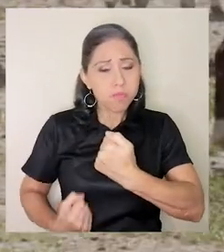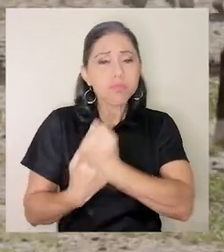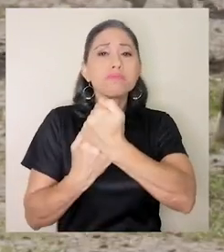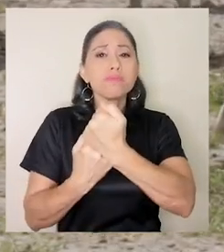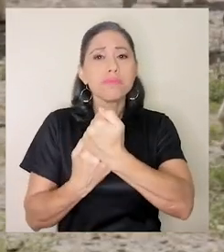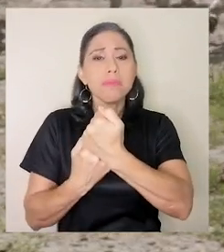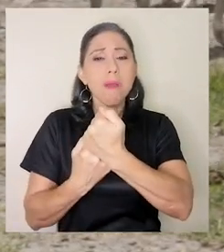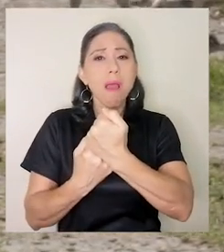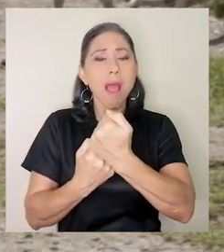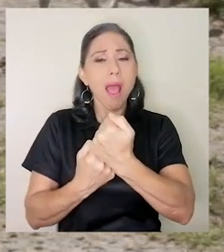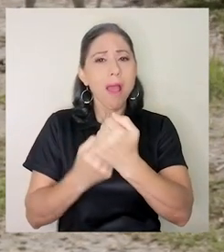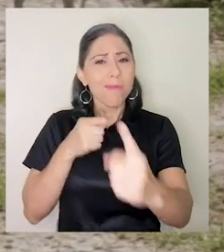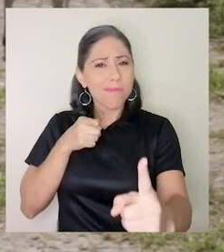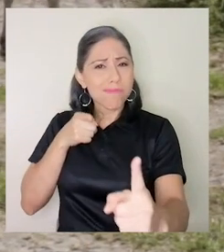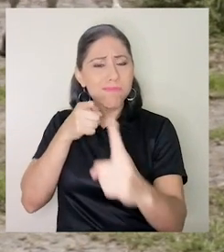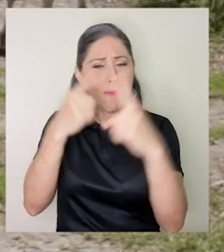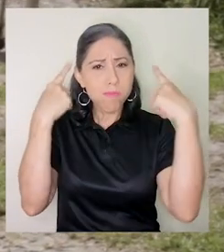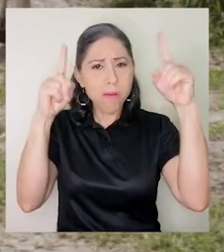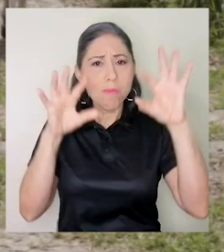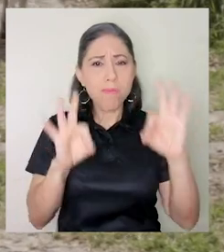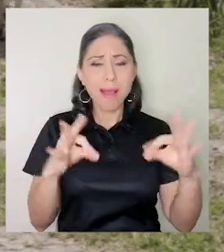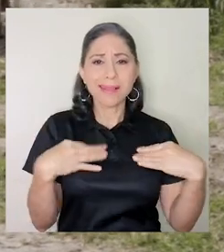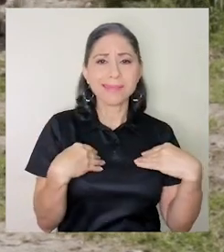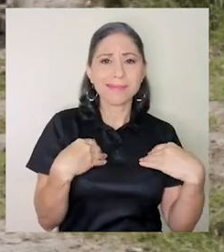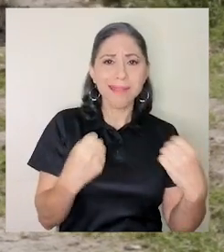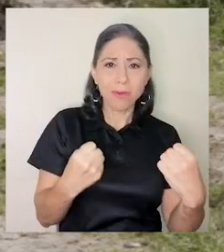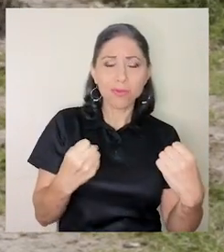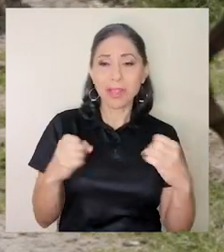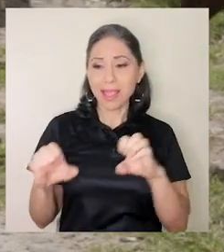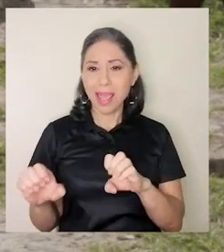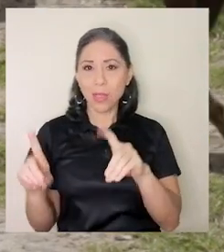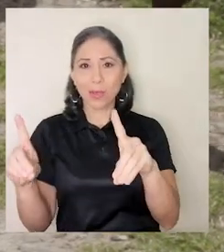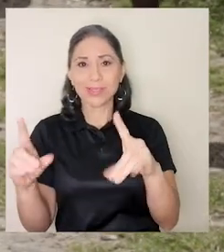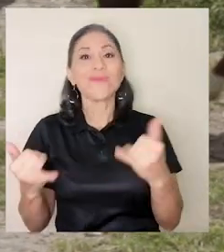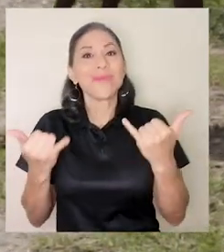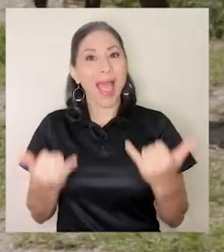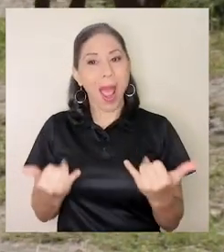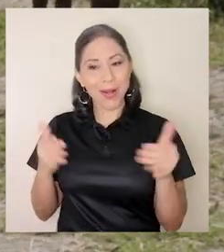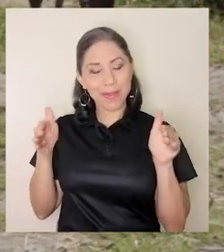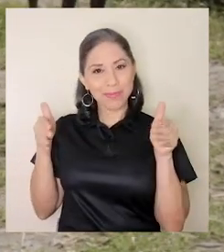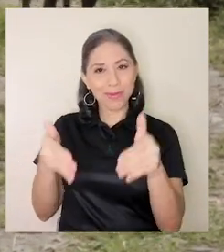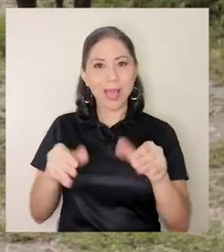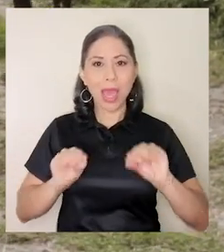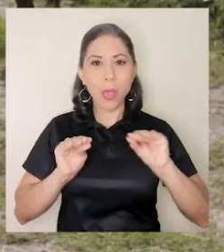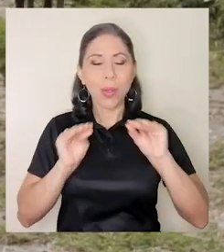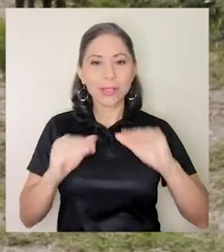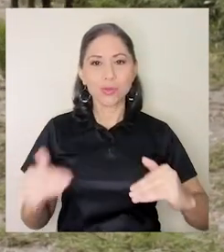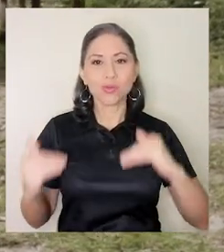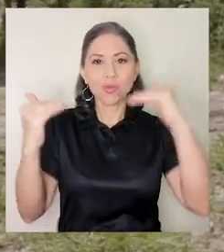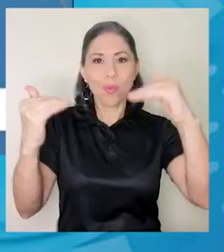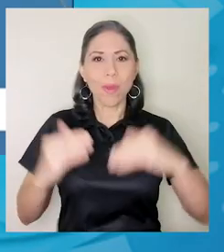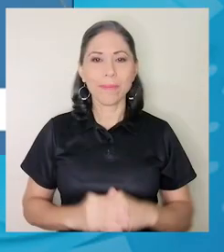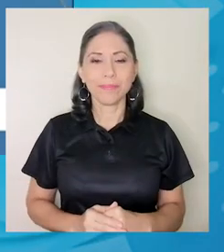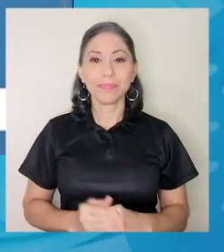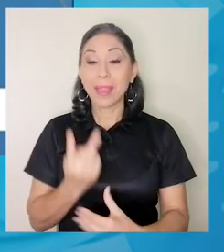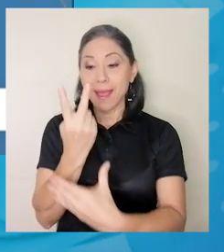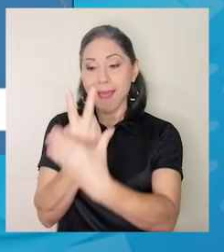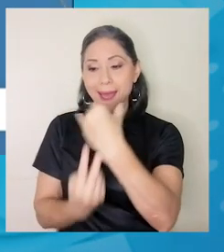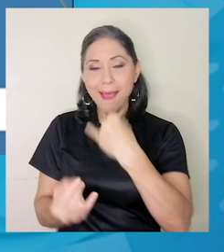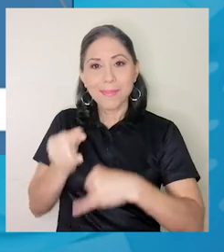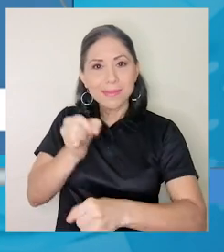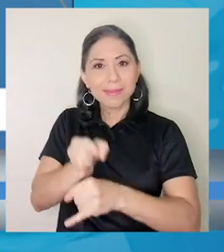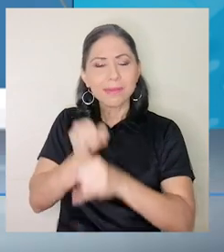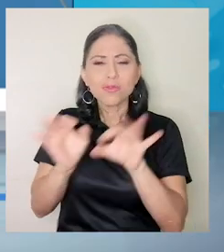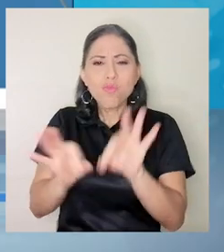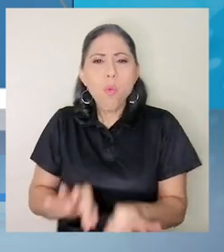y a la educación y en este contexto a la educación superior. Ambas instituciones han sido claves